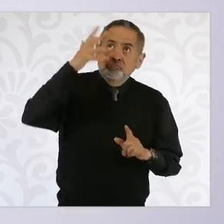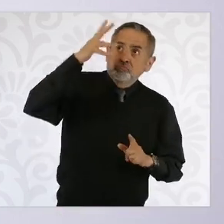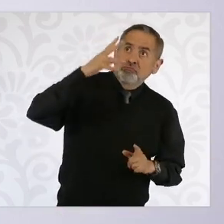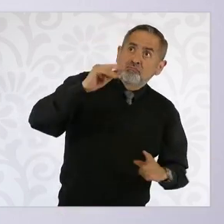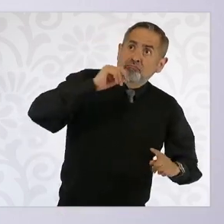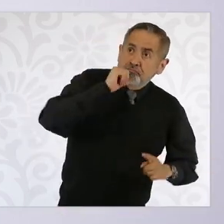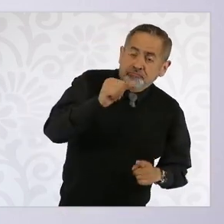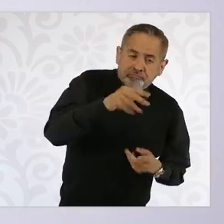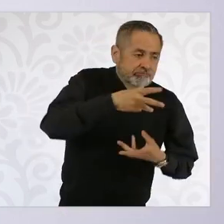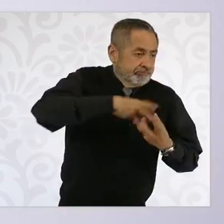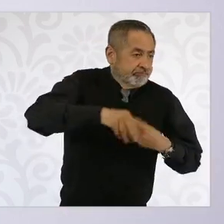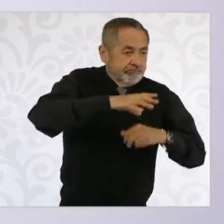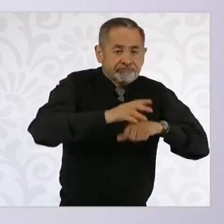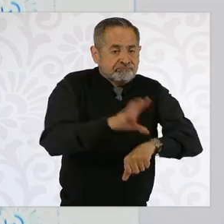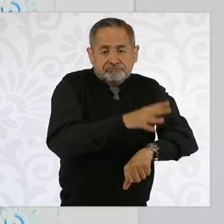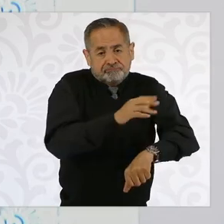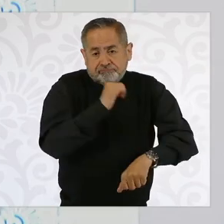generan.